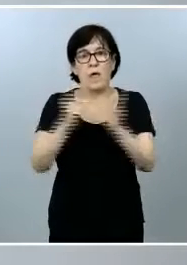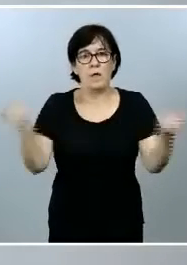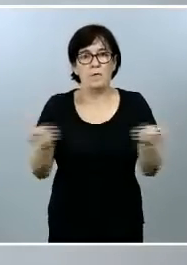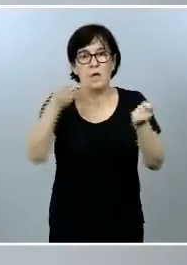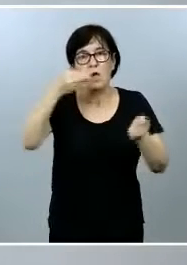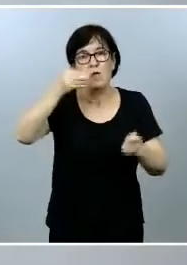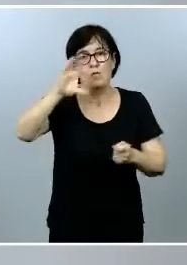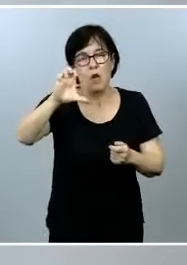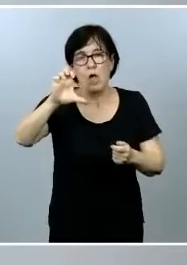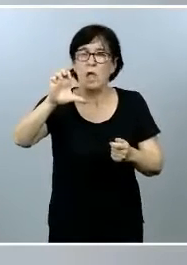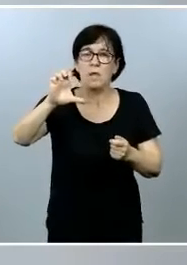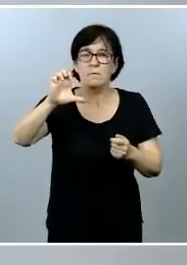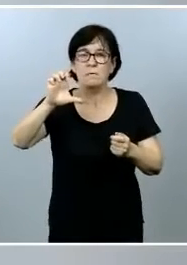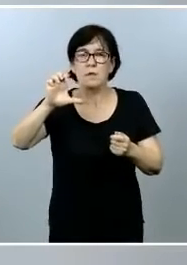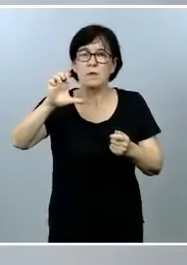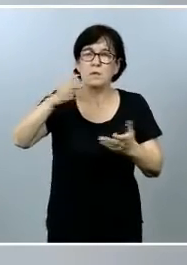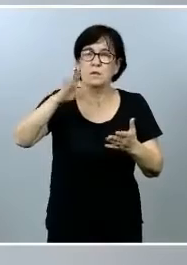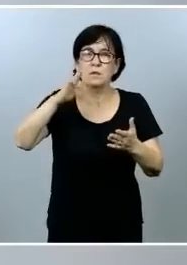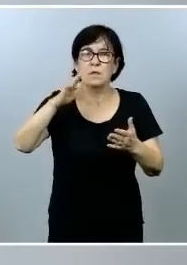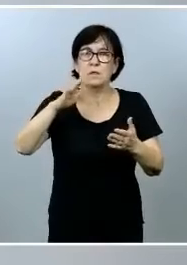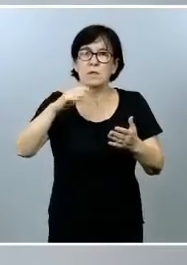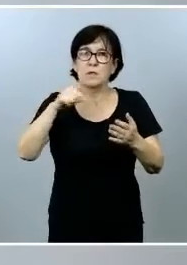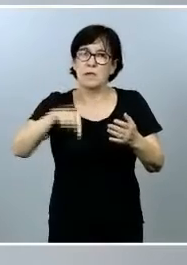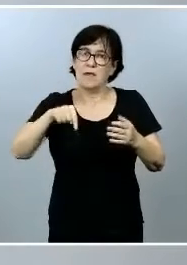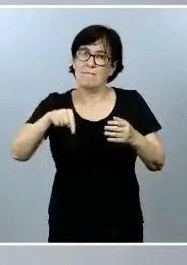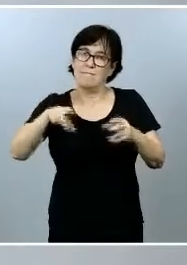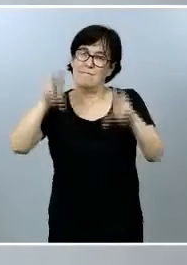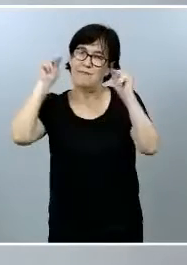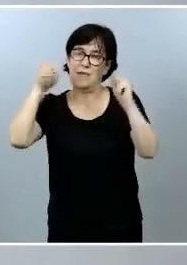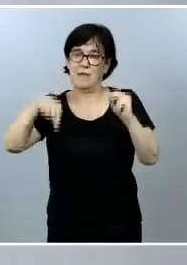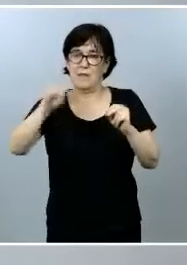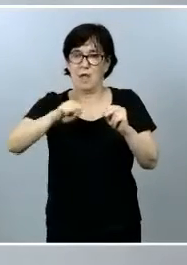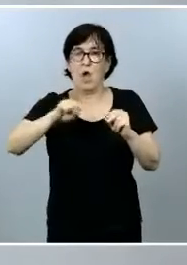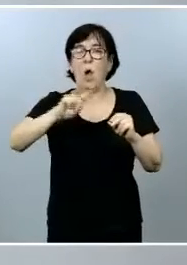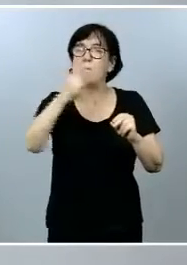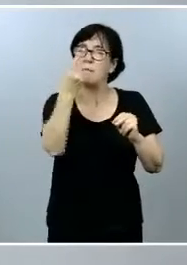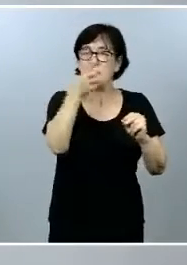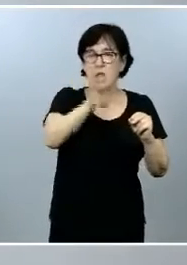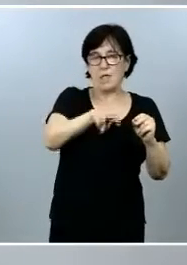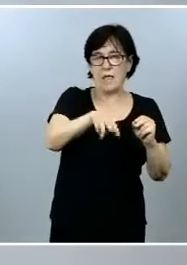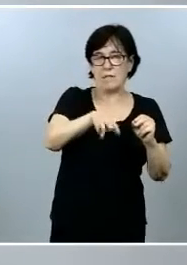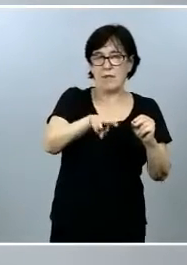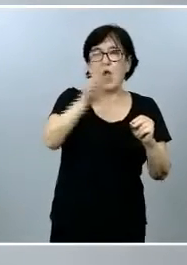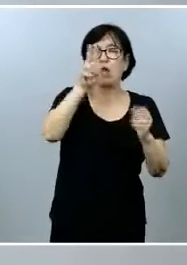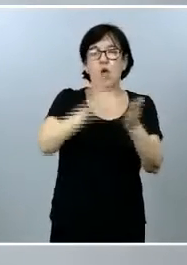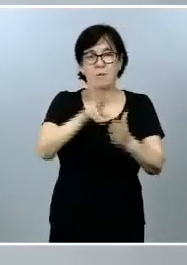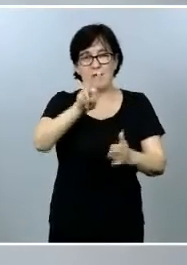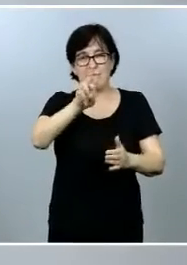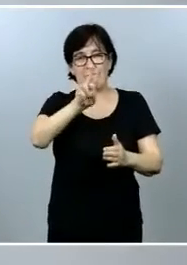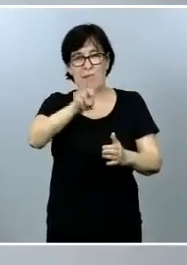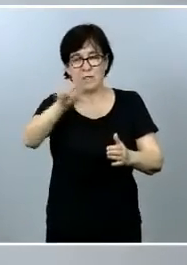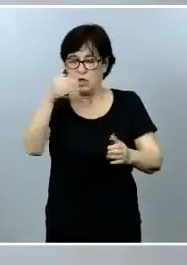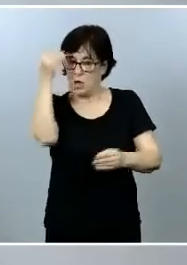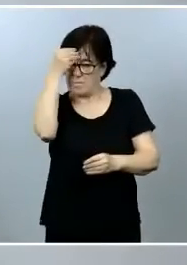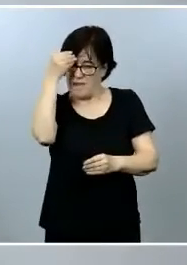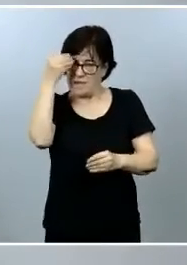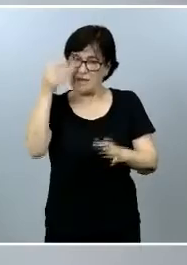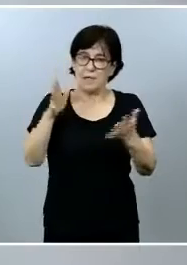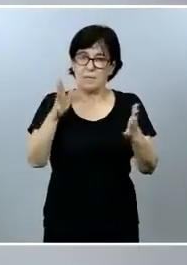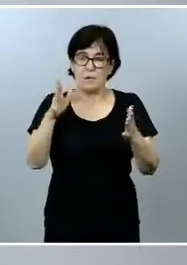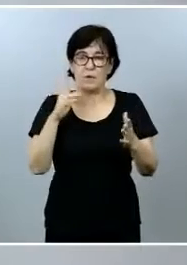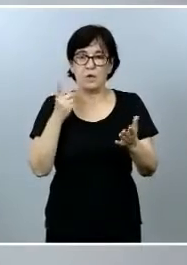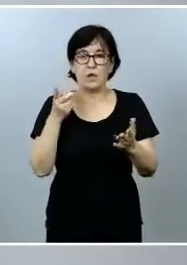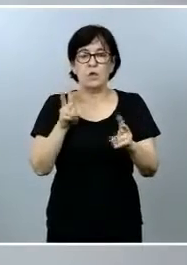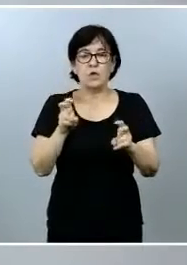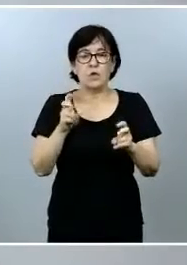del estado bien a final de este año bien en el primer trimestre de 2021 y pensamos de nuevo en un